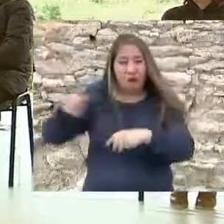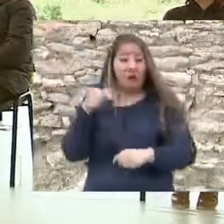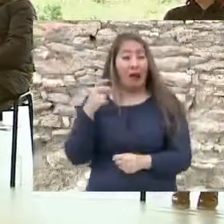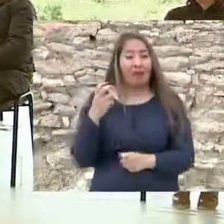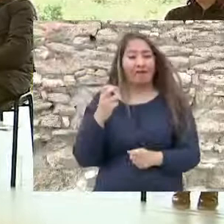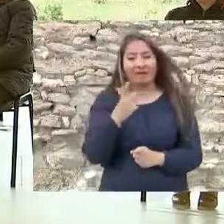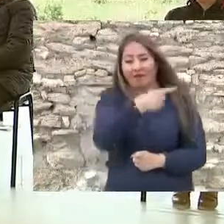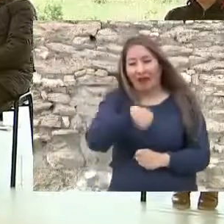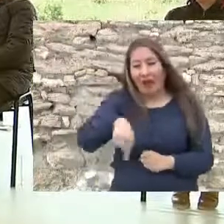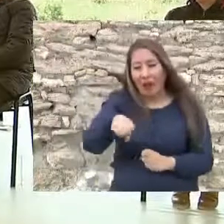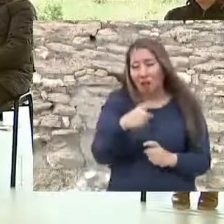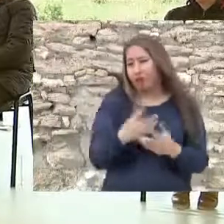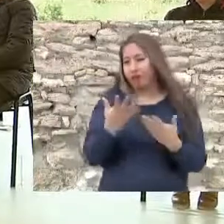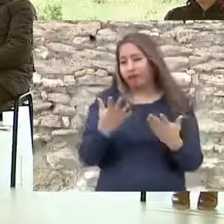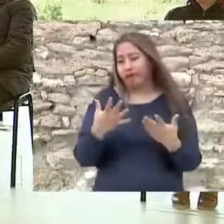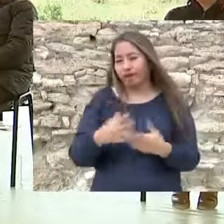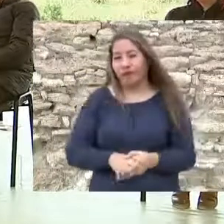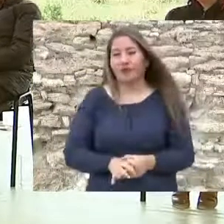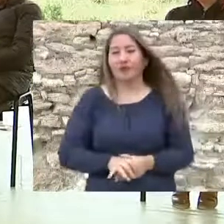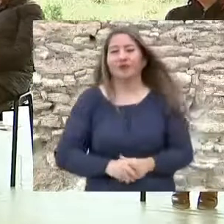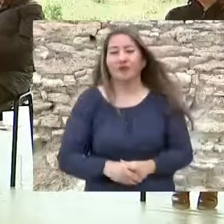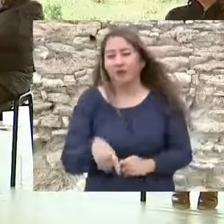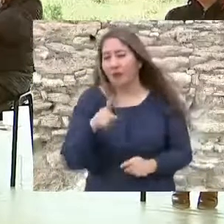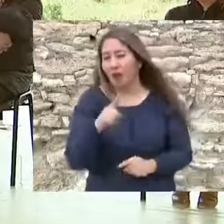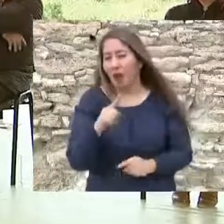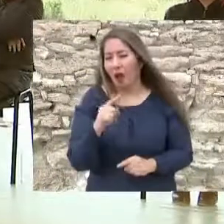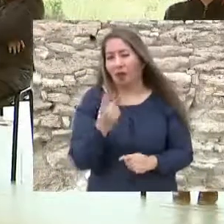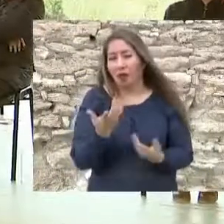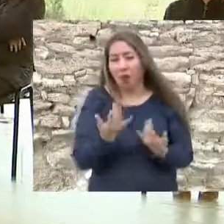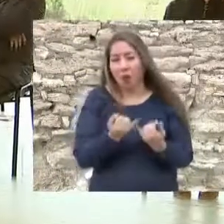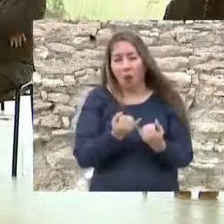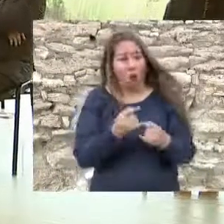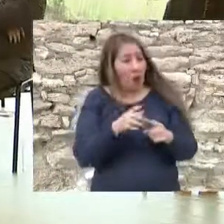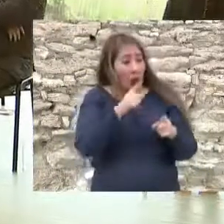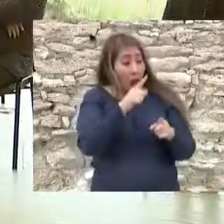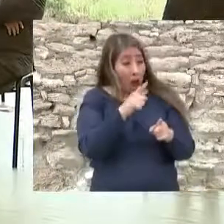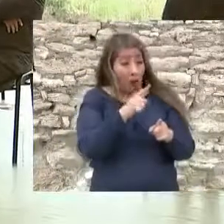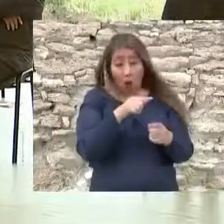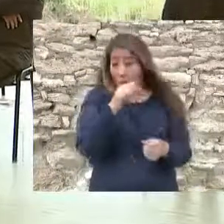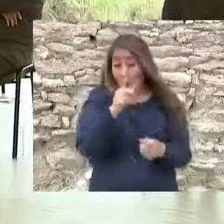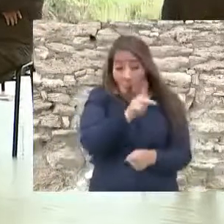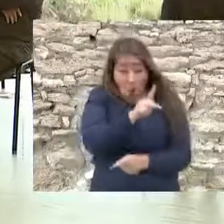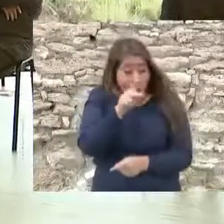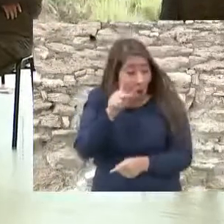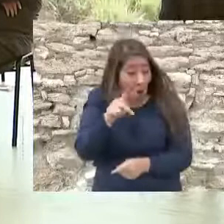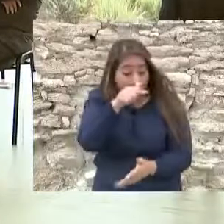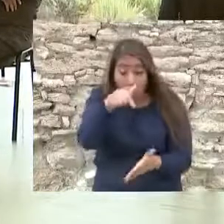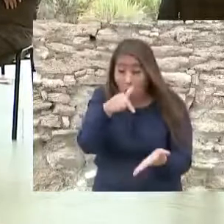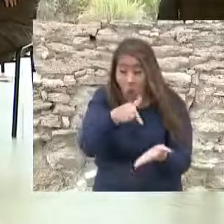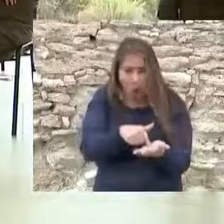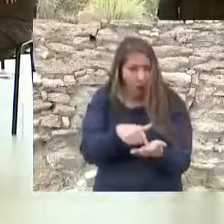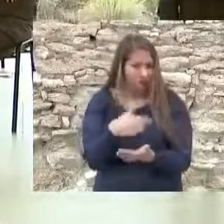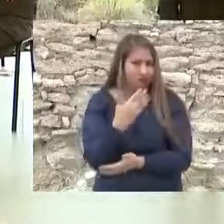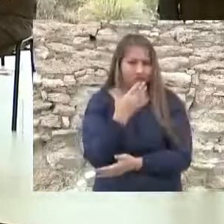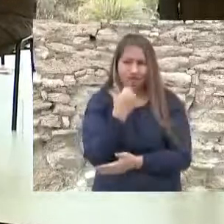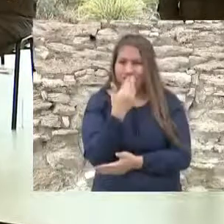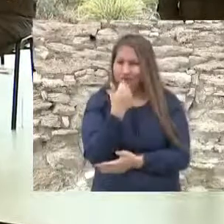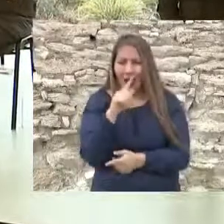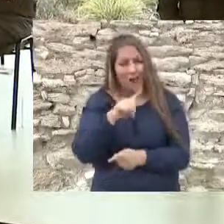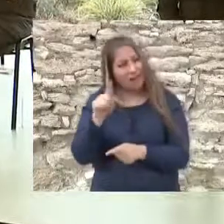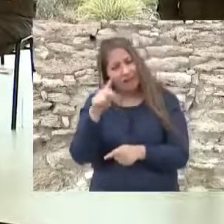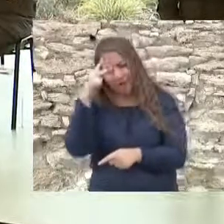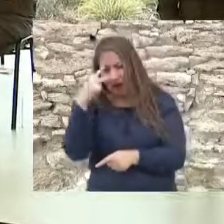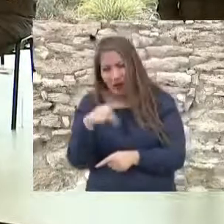Están los rincones prodigiosos que no se asemejan a ningún otro lugar del país, las minas de mármol y las